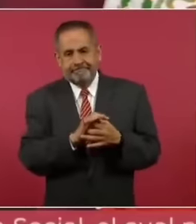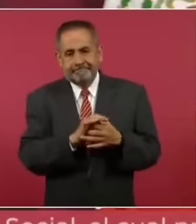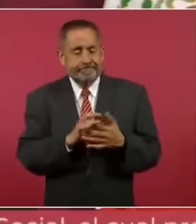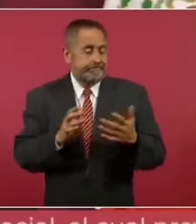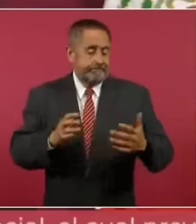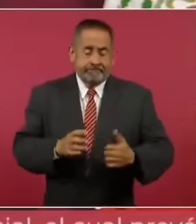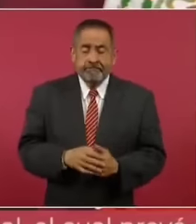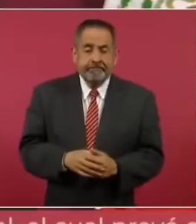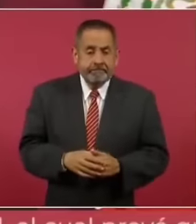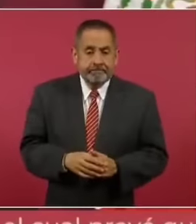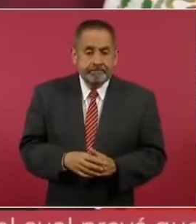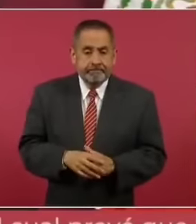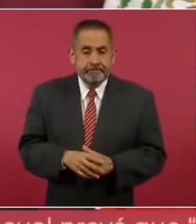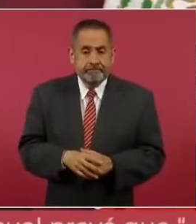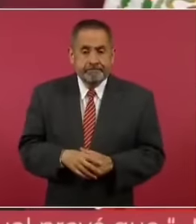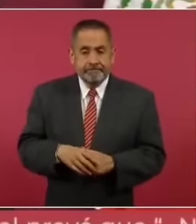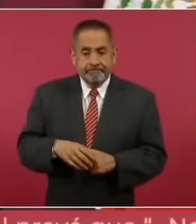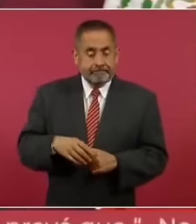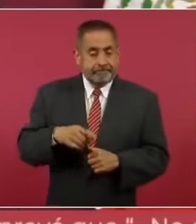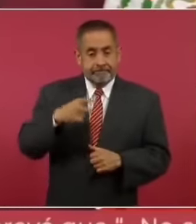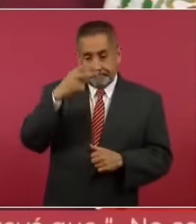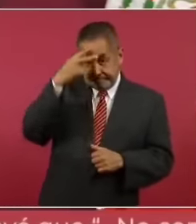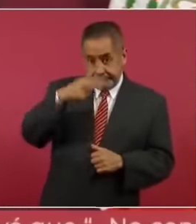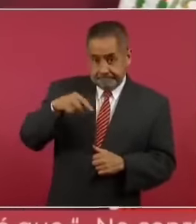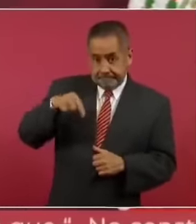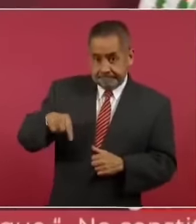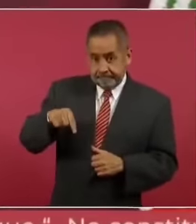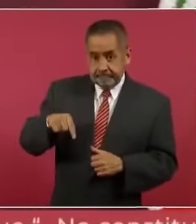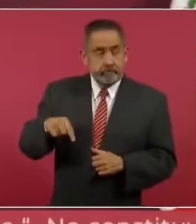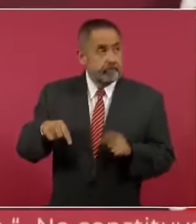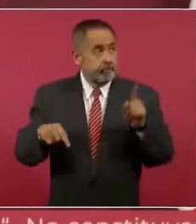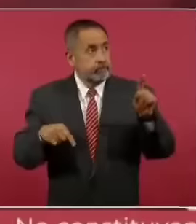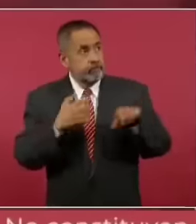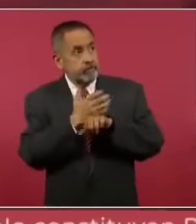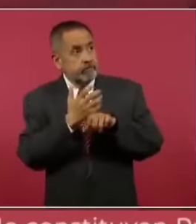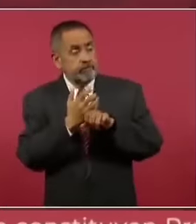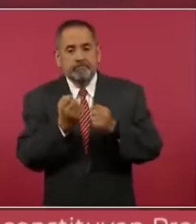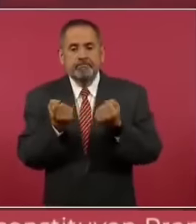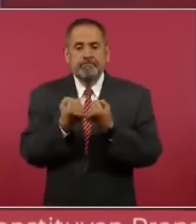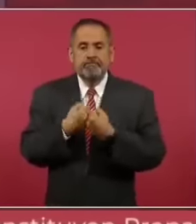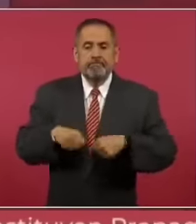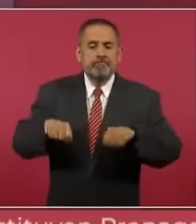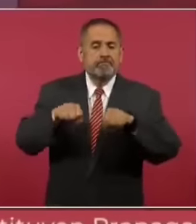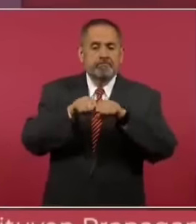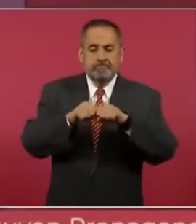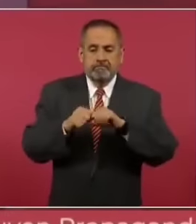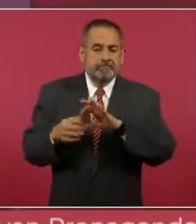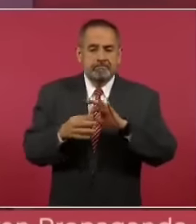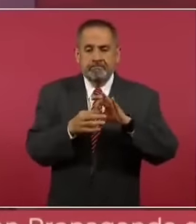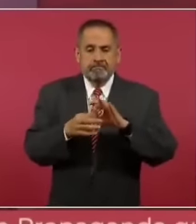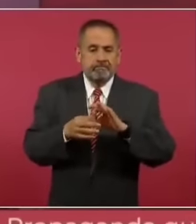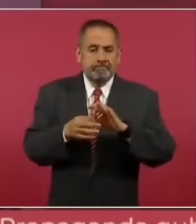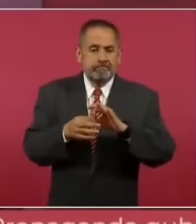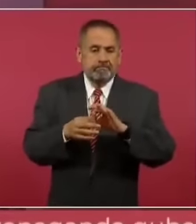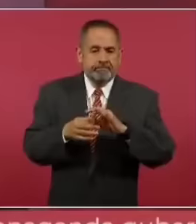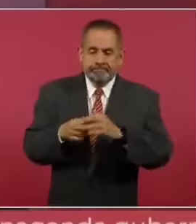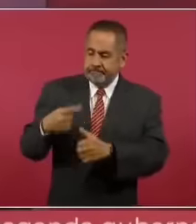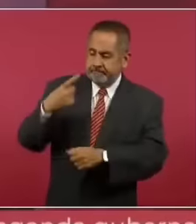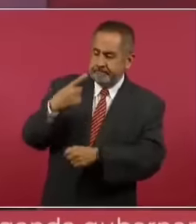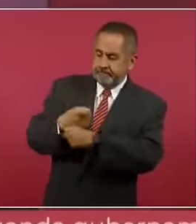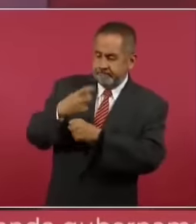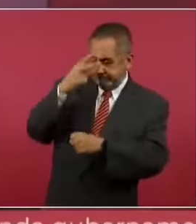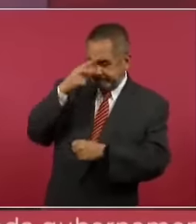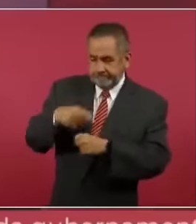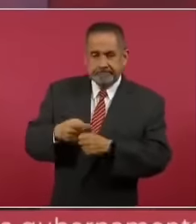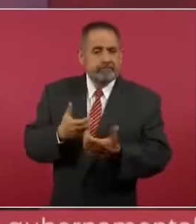México es el principal socio económico